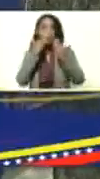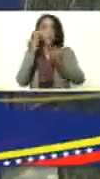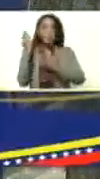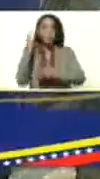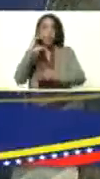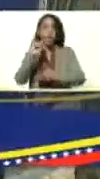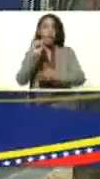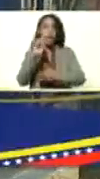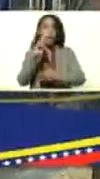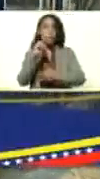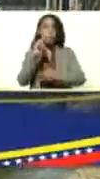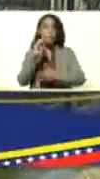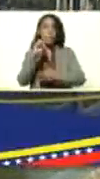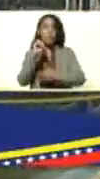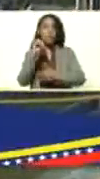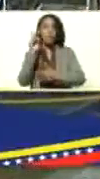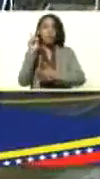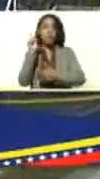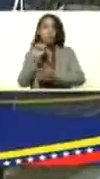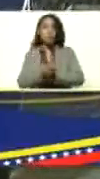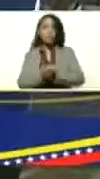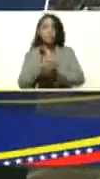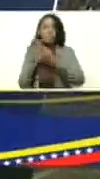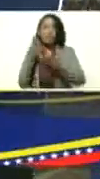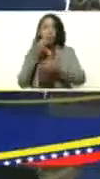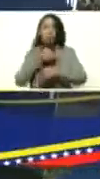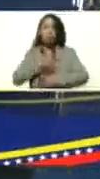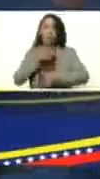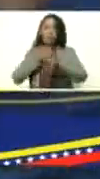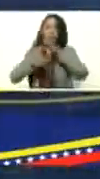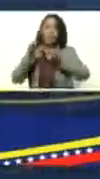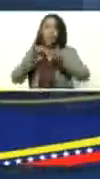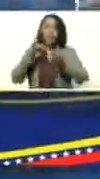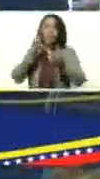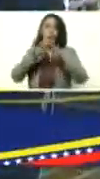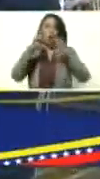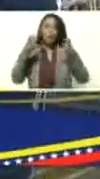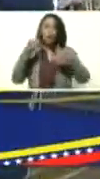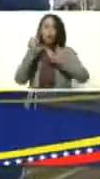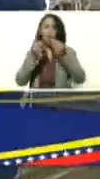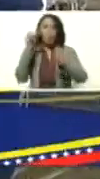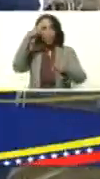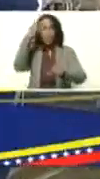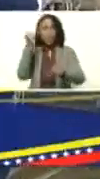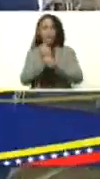¿Cómo está, doctora? ¿Qué nos puede explicar de estas ovejas, de estas cabras? ¿Cómo va el trabajo?